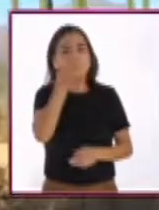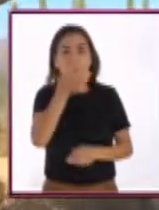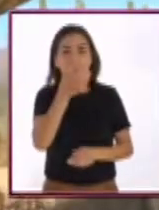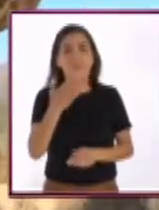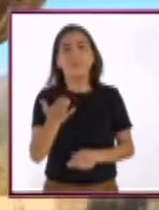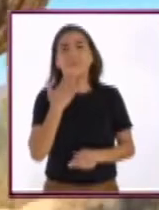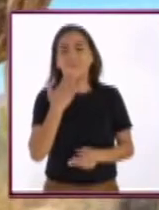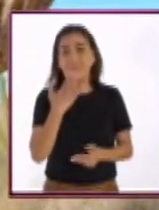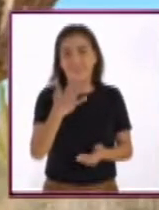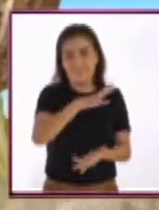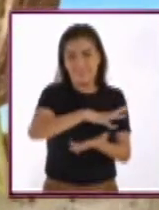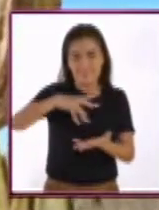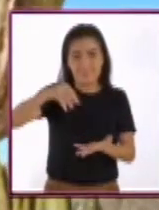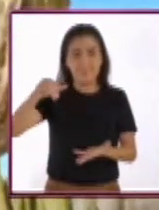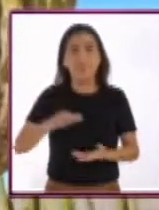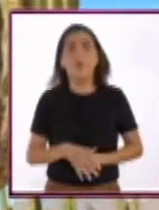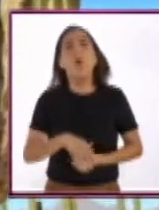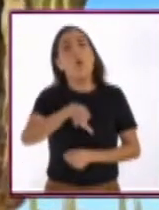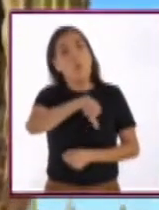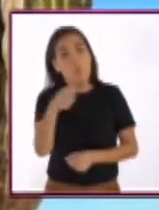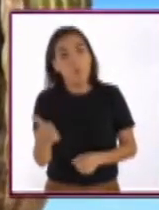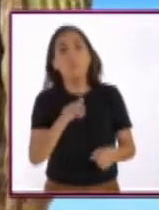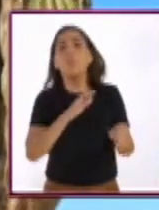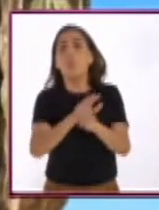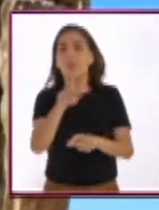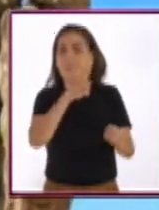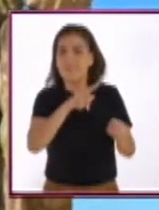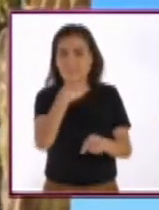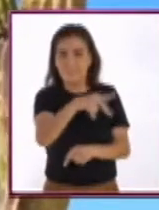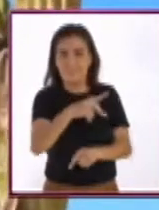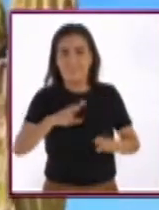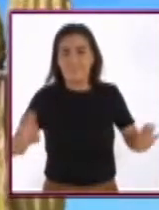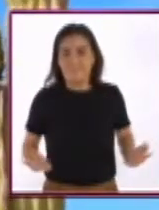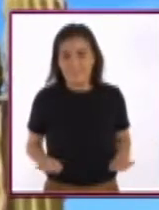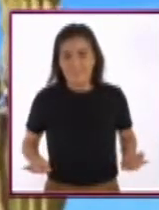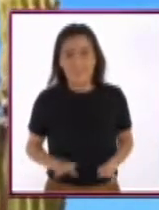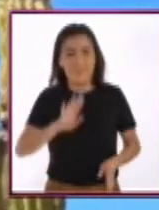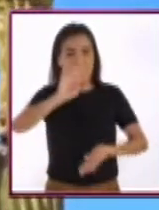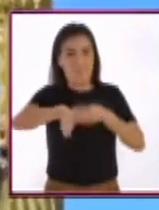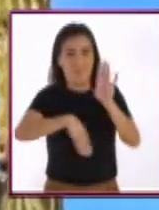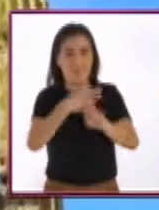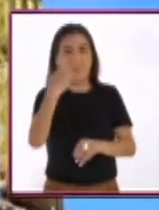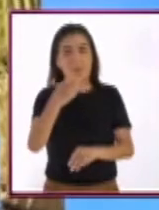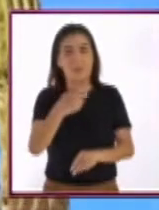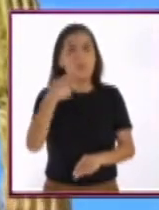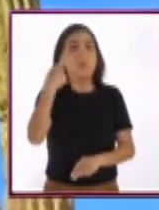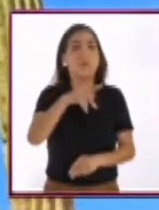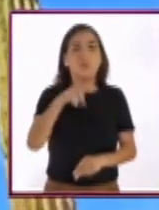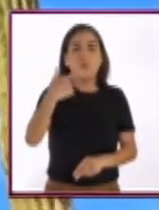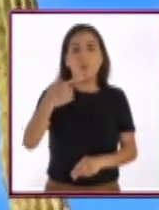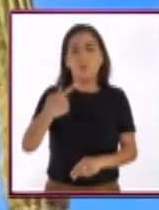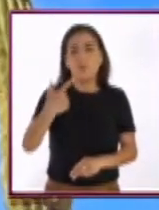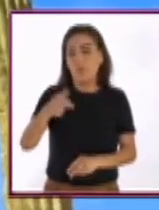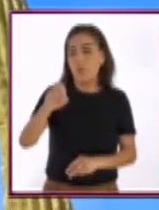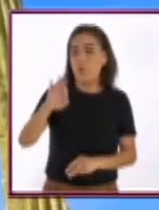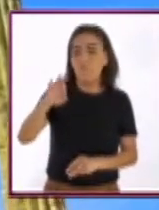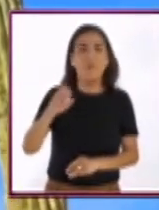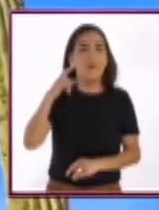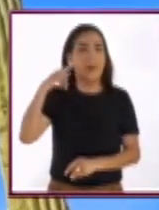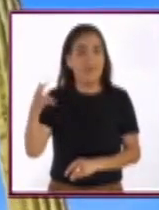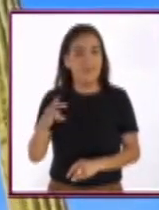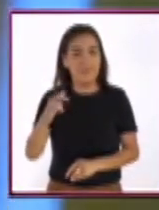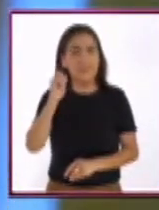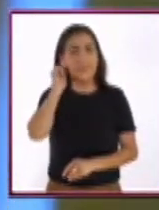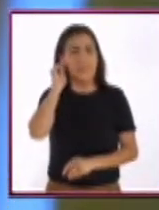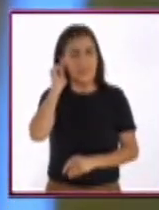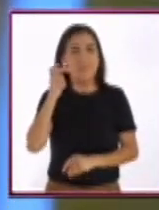desierto sonorense. Otra de las especies típicas de esta región del mundo, de la región costera del Golfo de California,